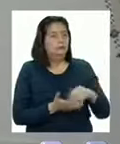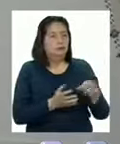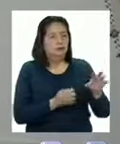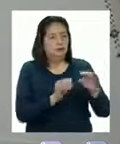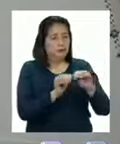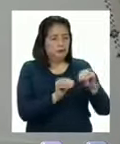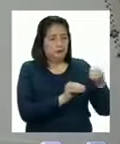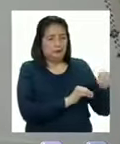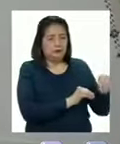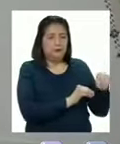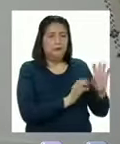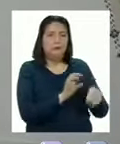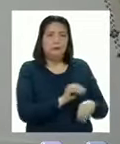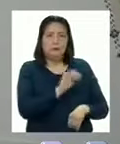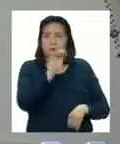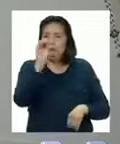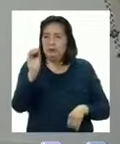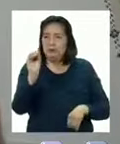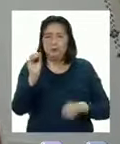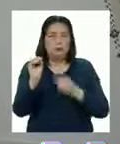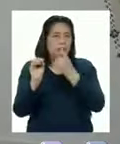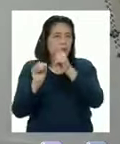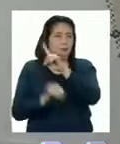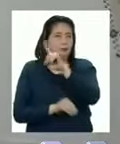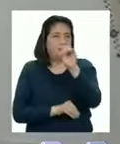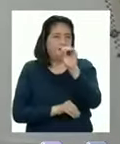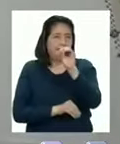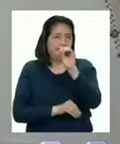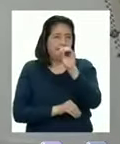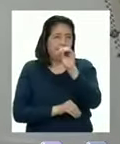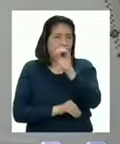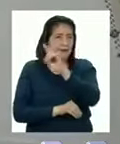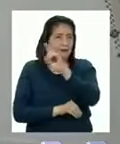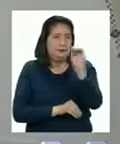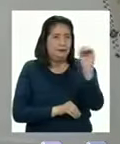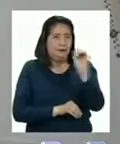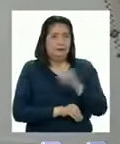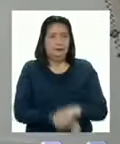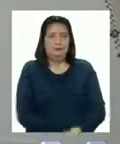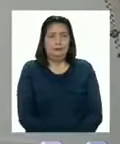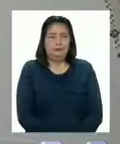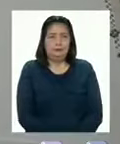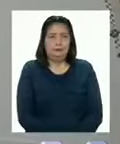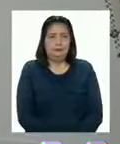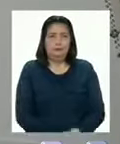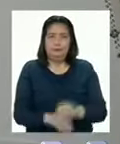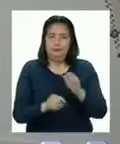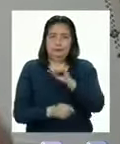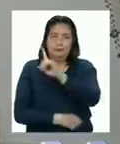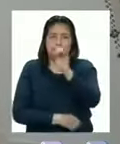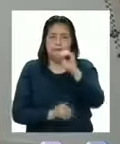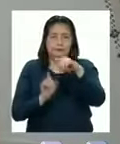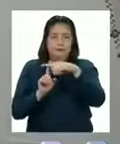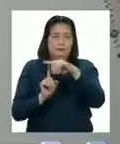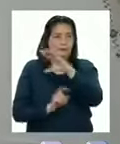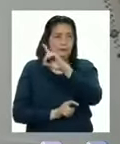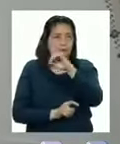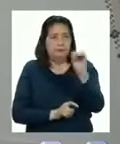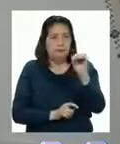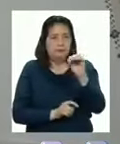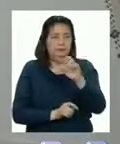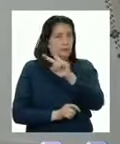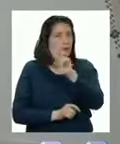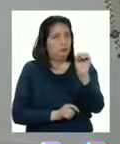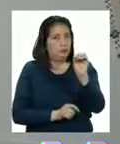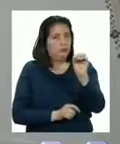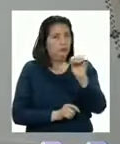me llevo estas piedritas y pongo una sola en la casilla del número cien Cien más cien es doscientos